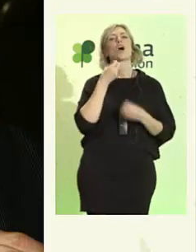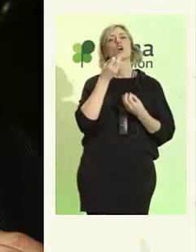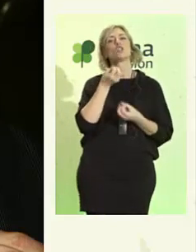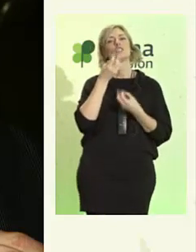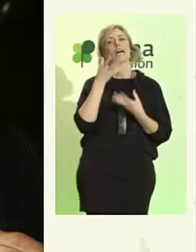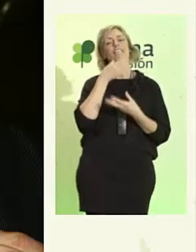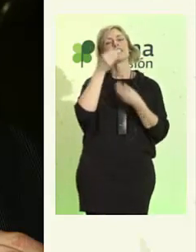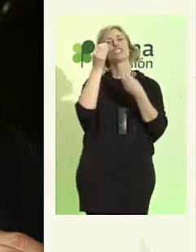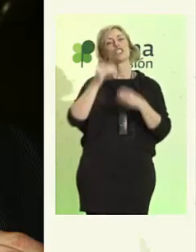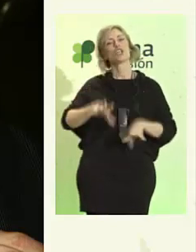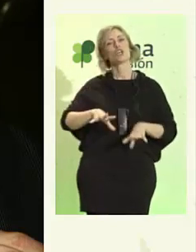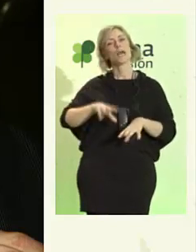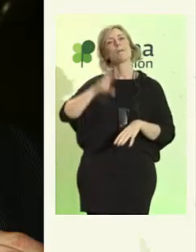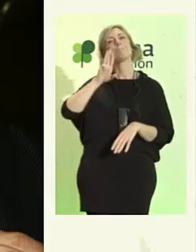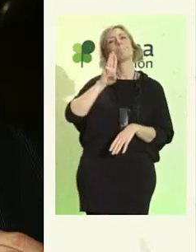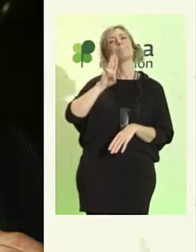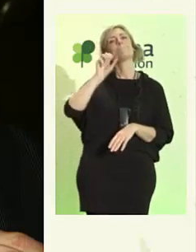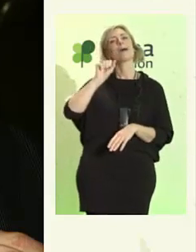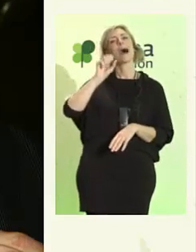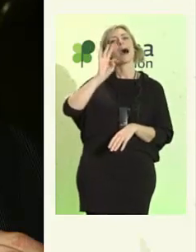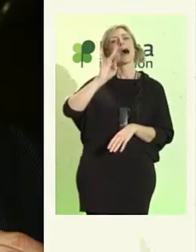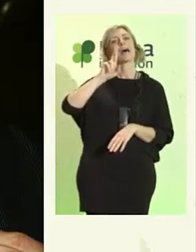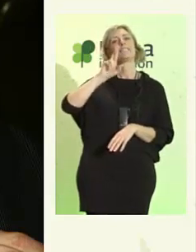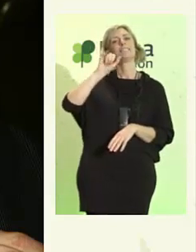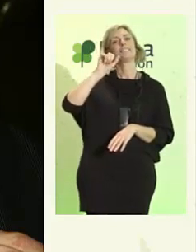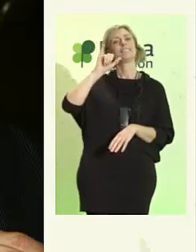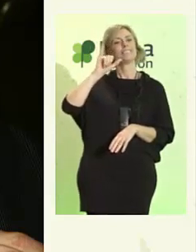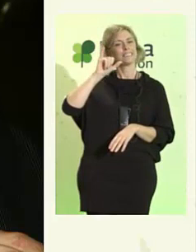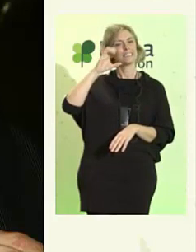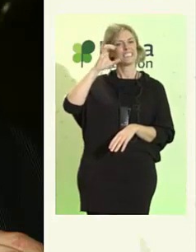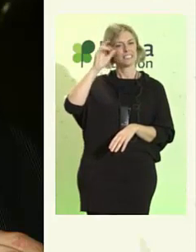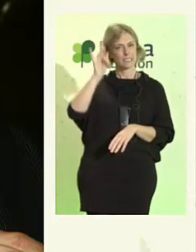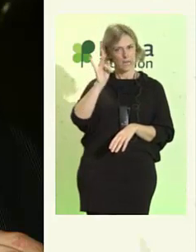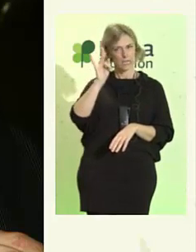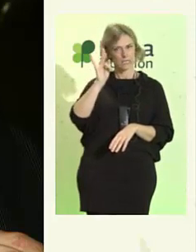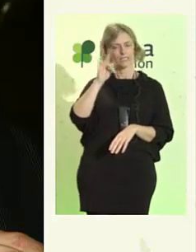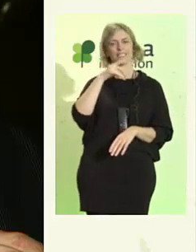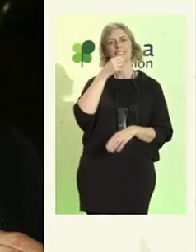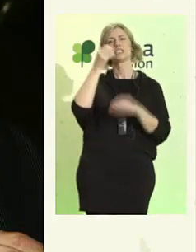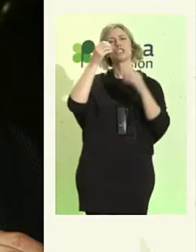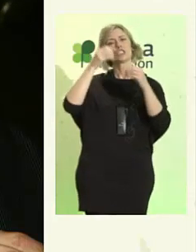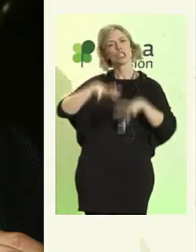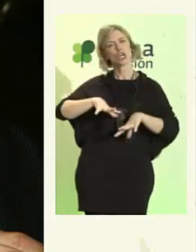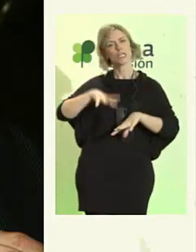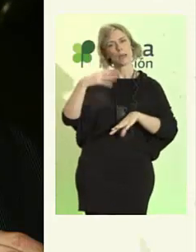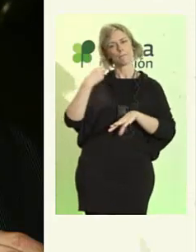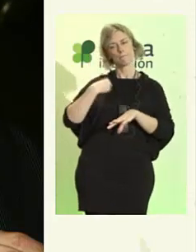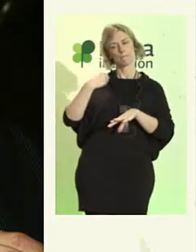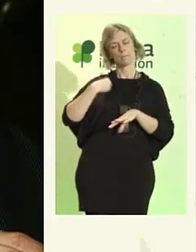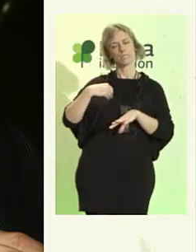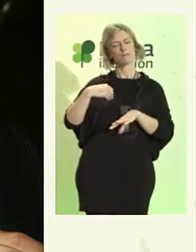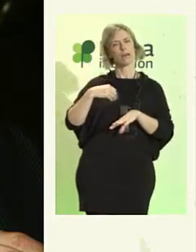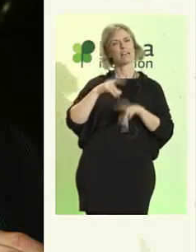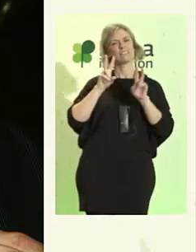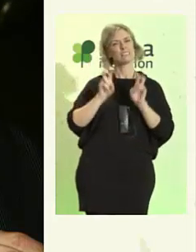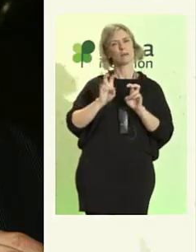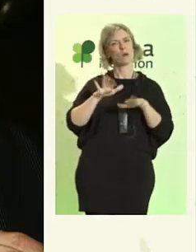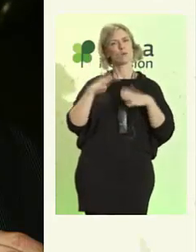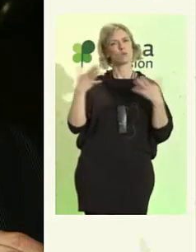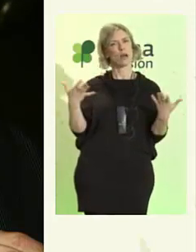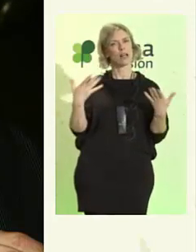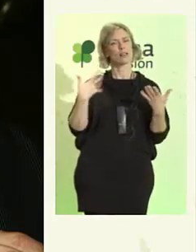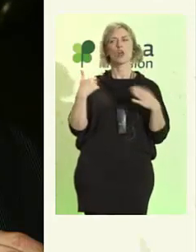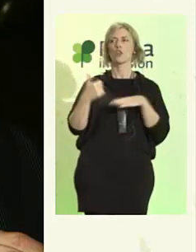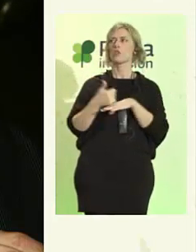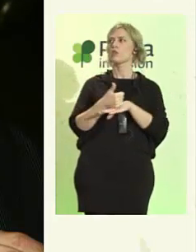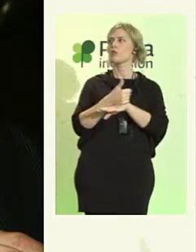Esta historia trata de por qué creo que la ciudadanía nos apela